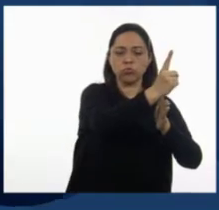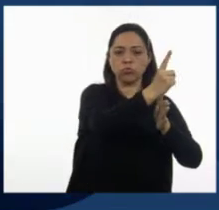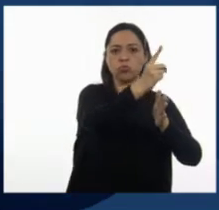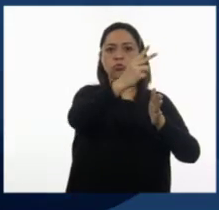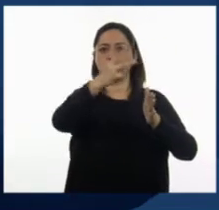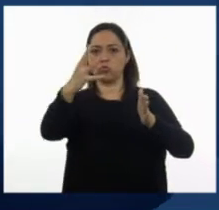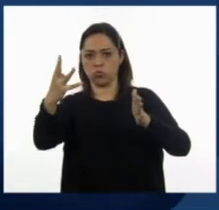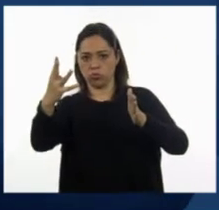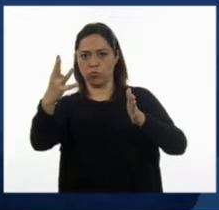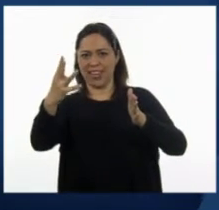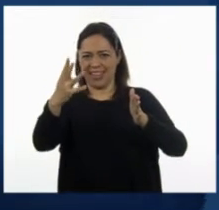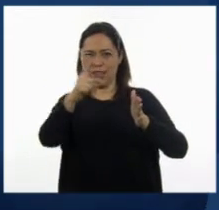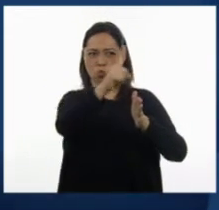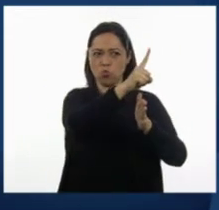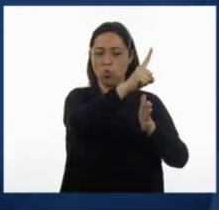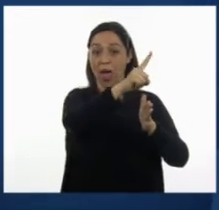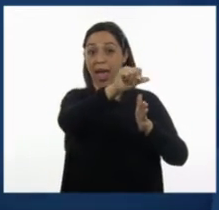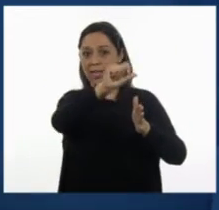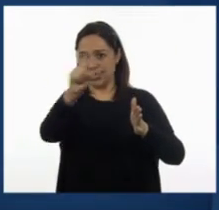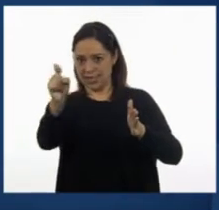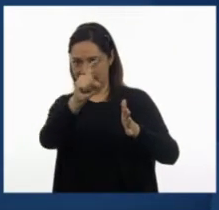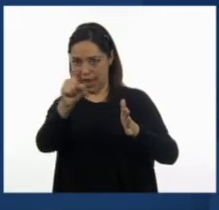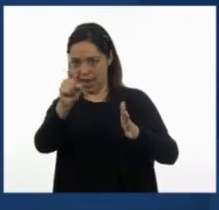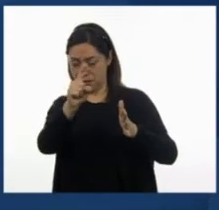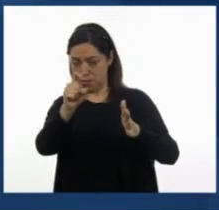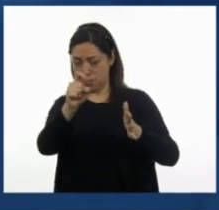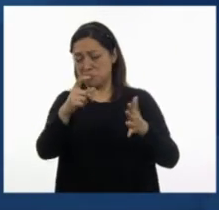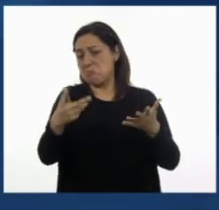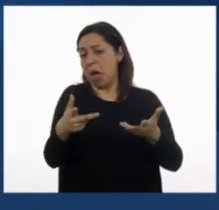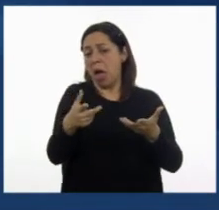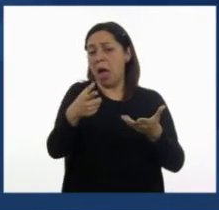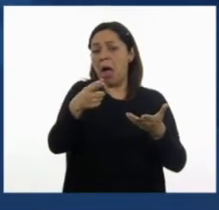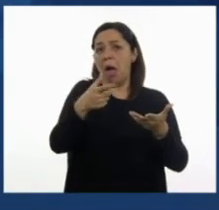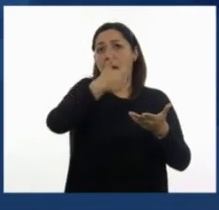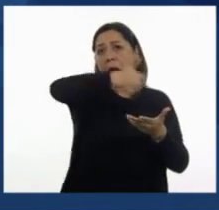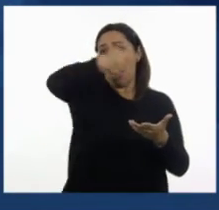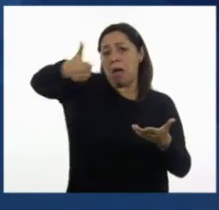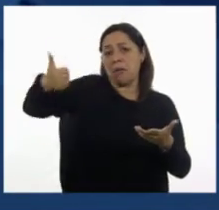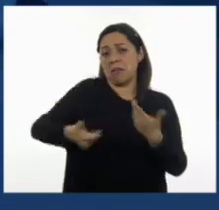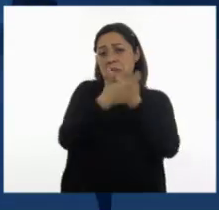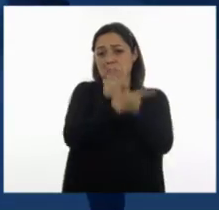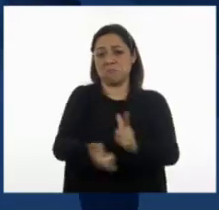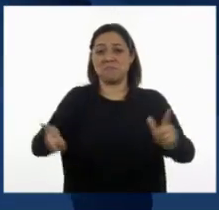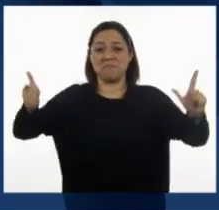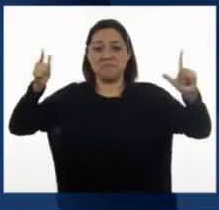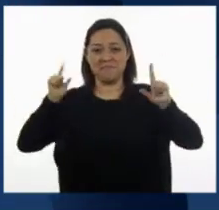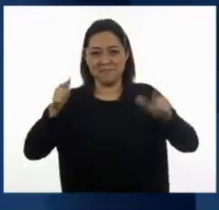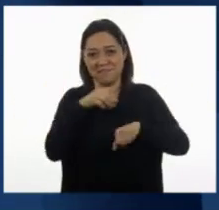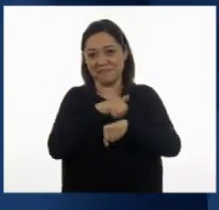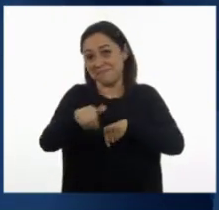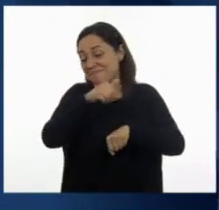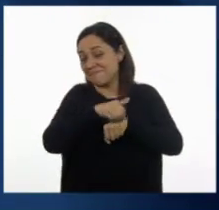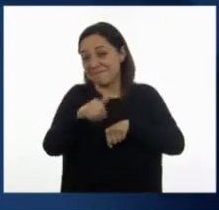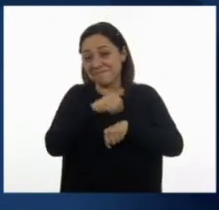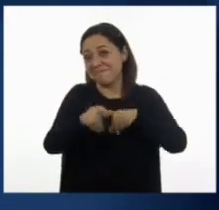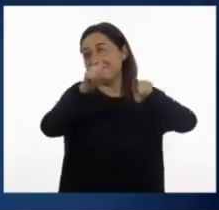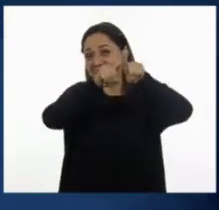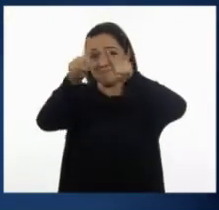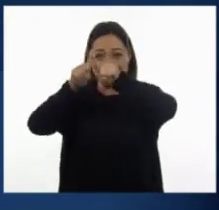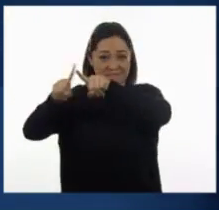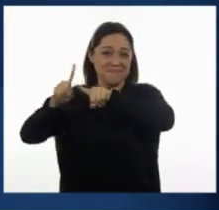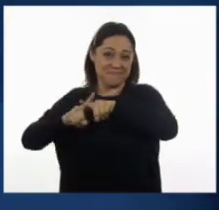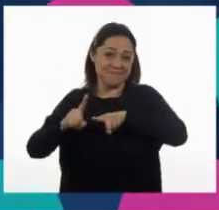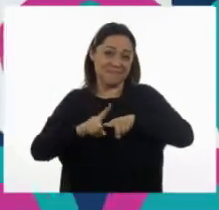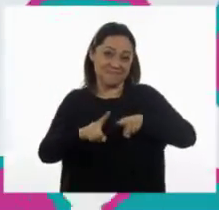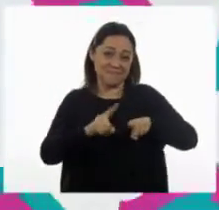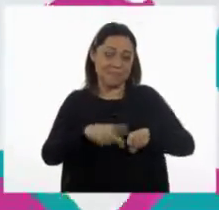del 100. Total que cada quien cuenta los asientos como quiera. Bueno, podemos ver que en estos tres casos las